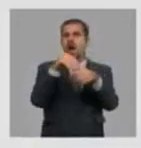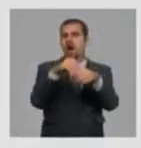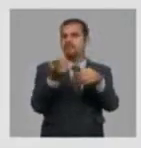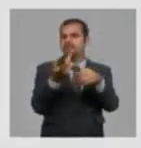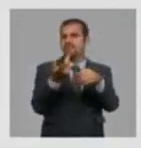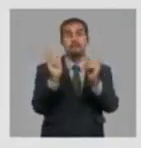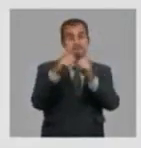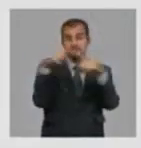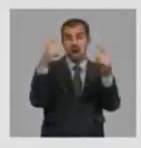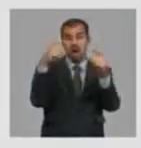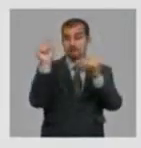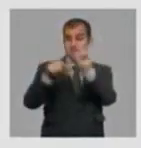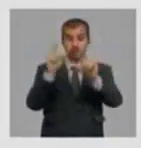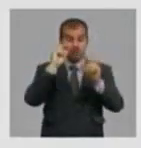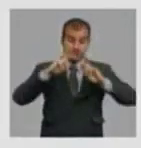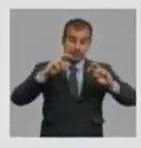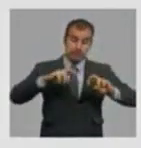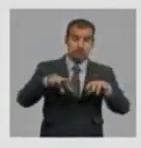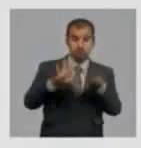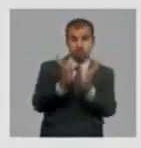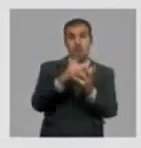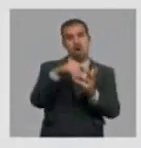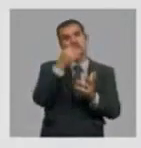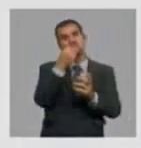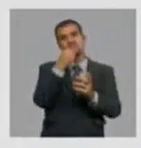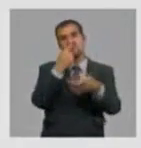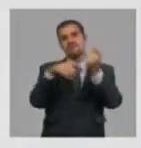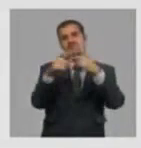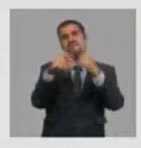mucho en el conocimiento. Y, por tanto, son altamente rentables.